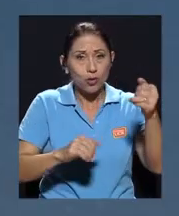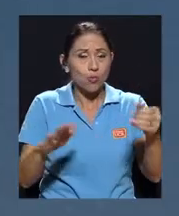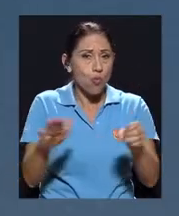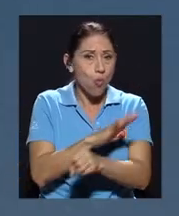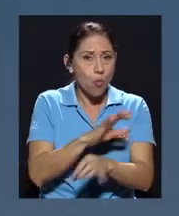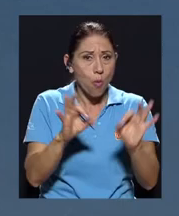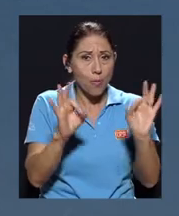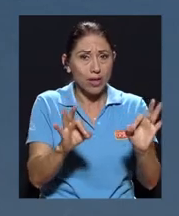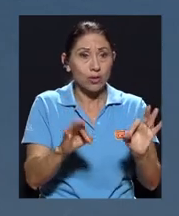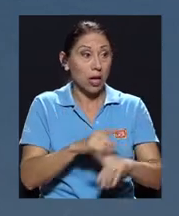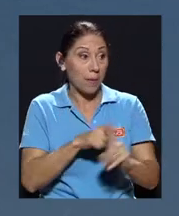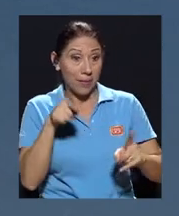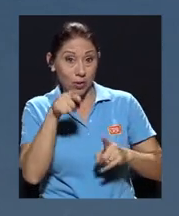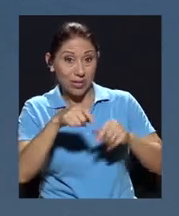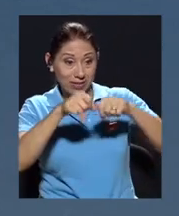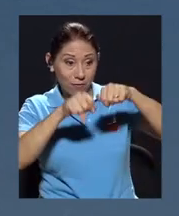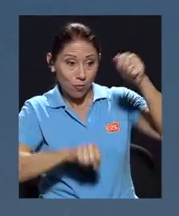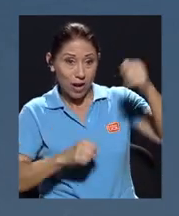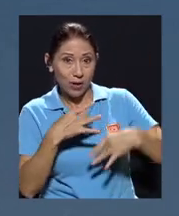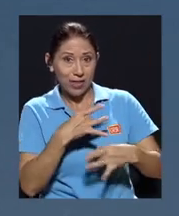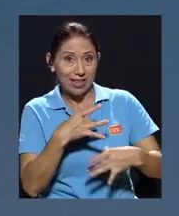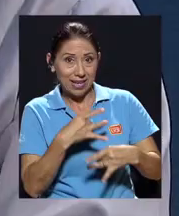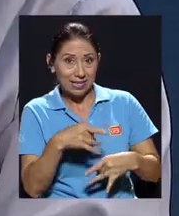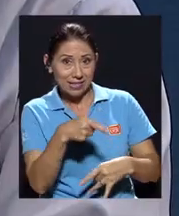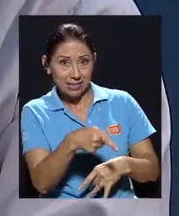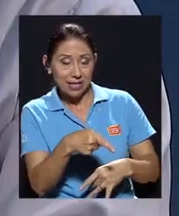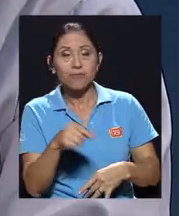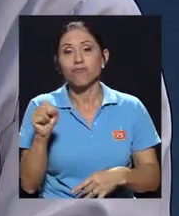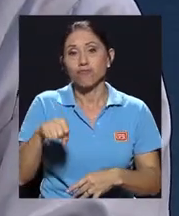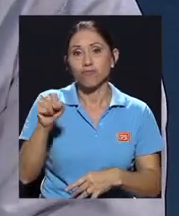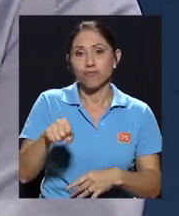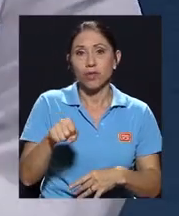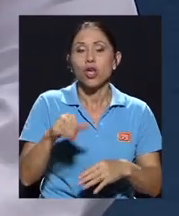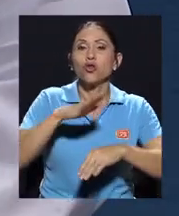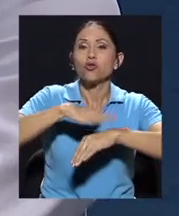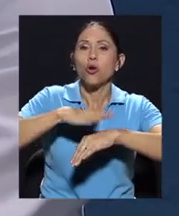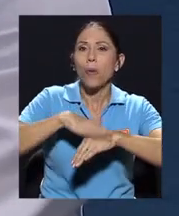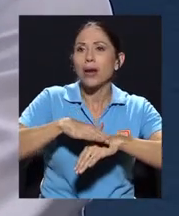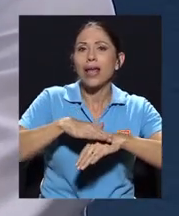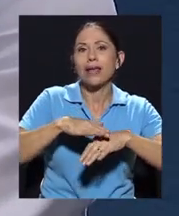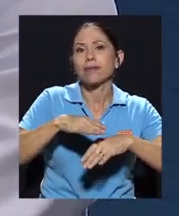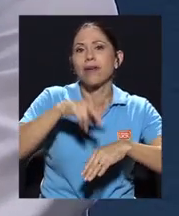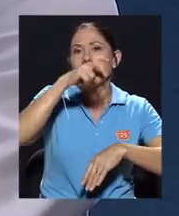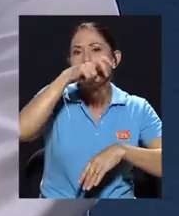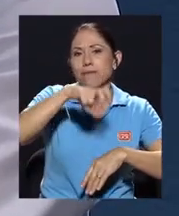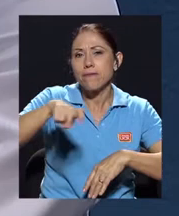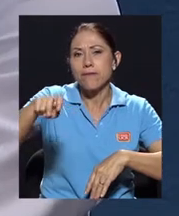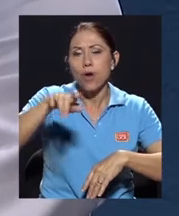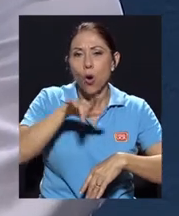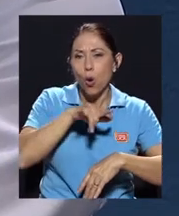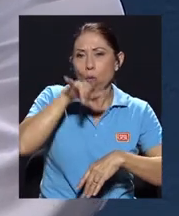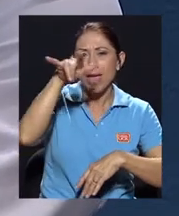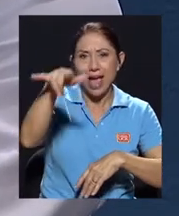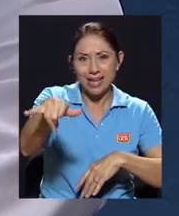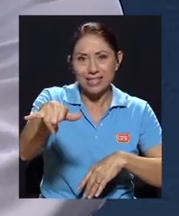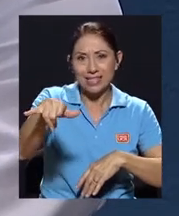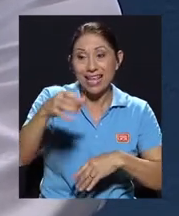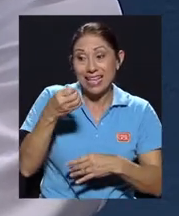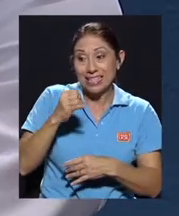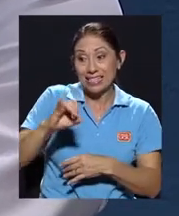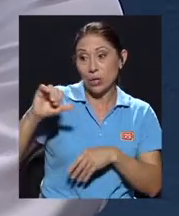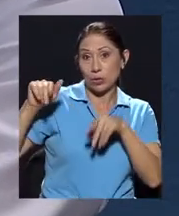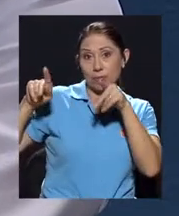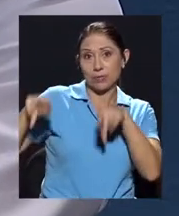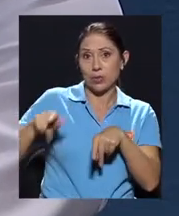de intereses, llama mucho la atención. Sí, señor. Con respecto a los viajes, es todo viaje financiado por un